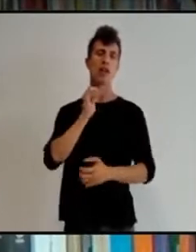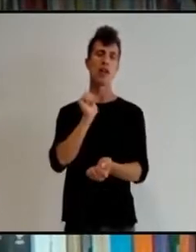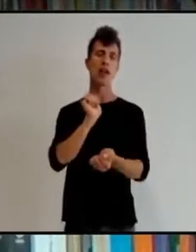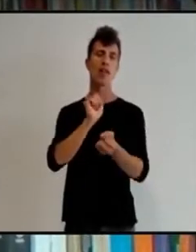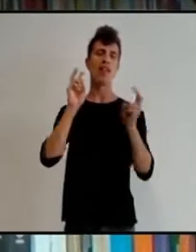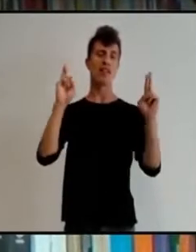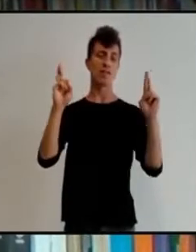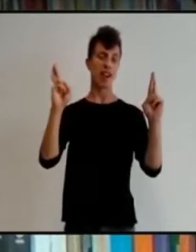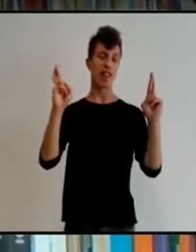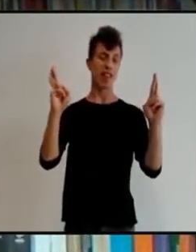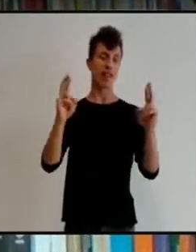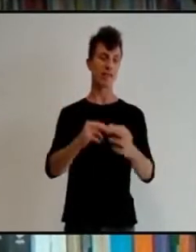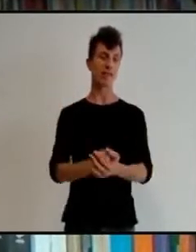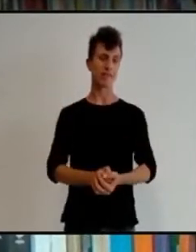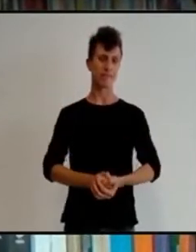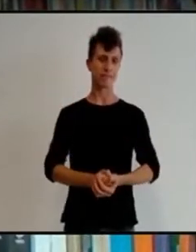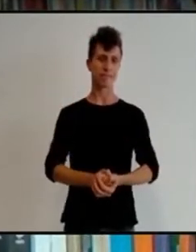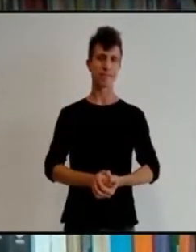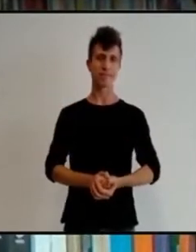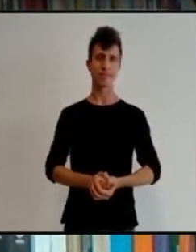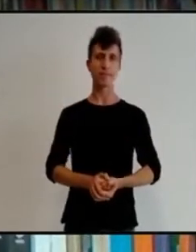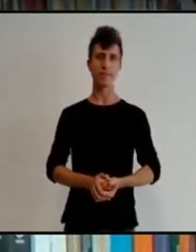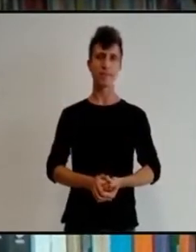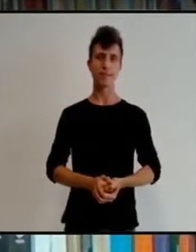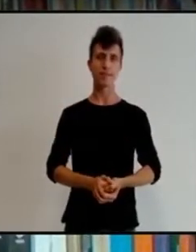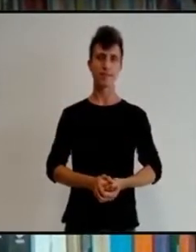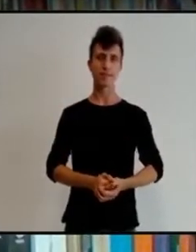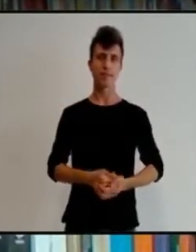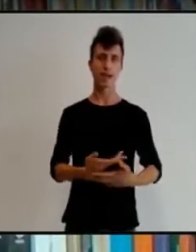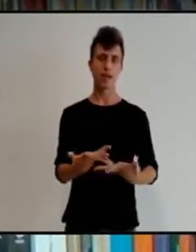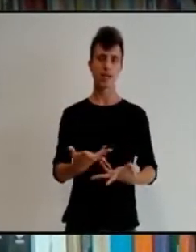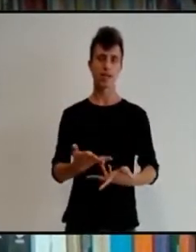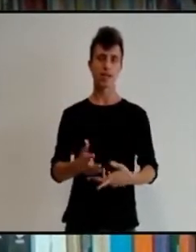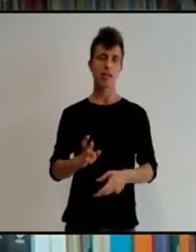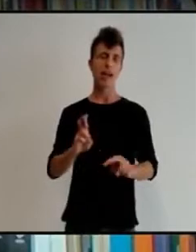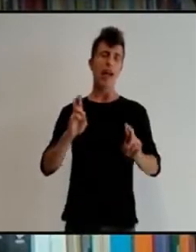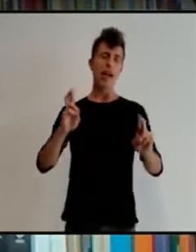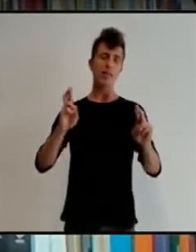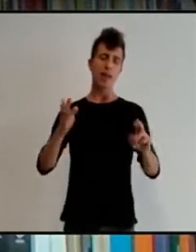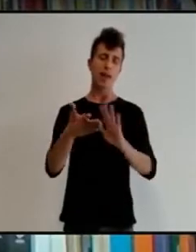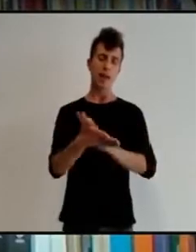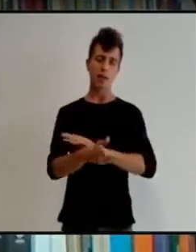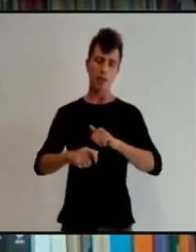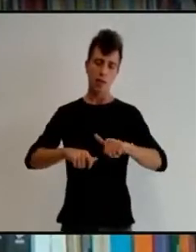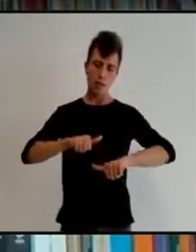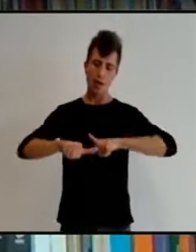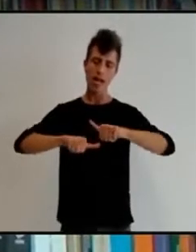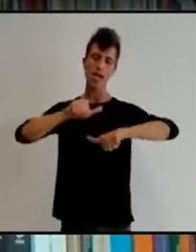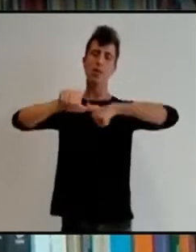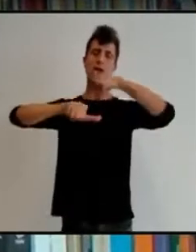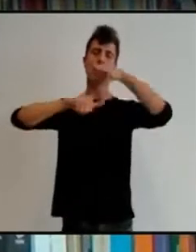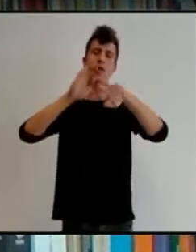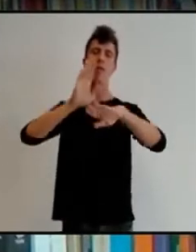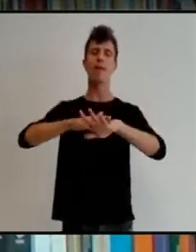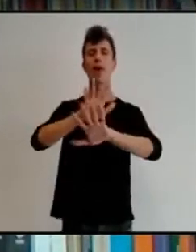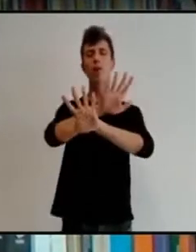podamos llevar a cabo este proceso por una paz justa y duradera.